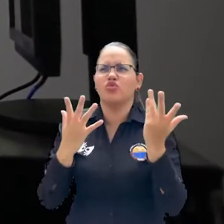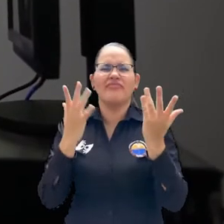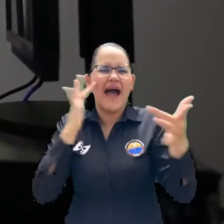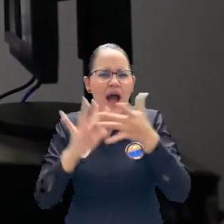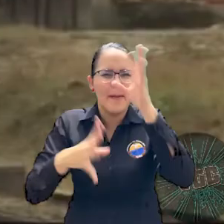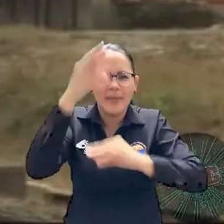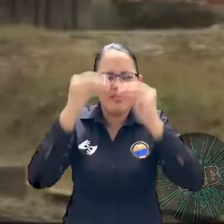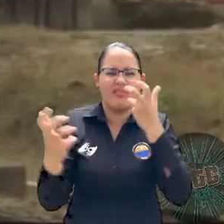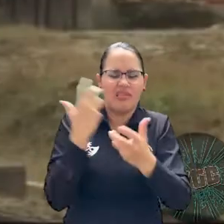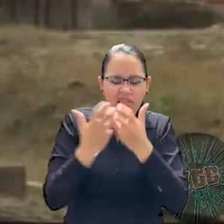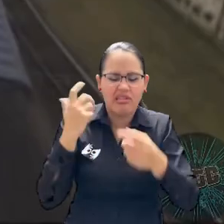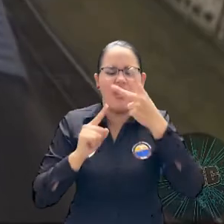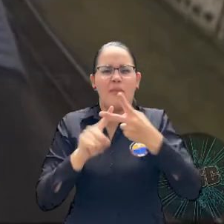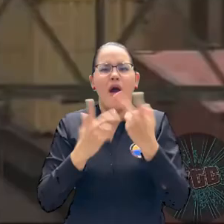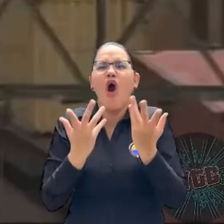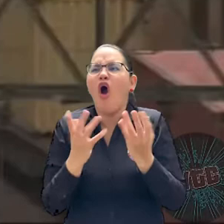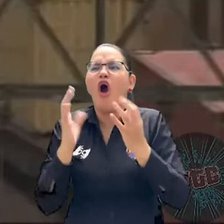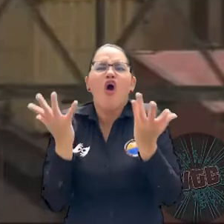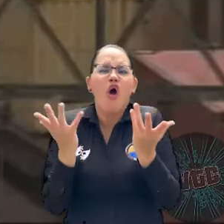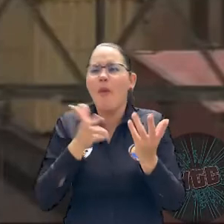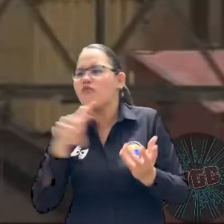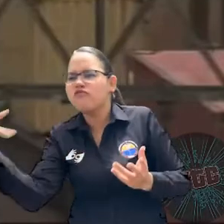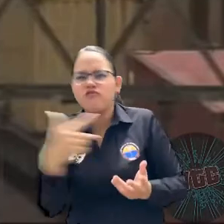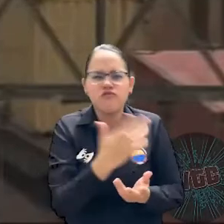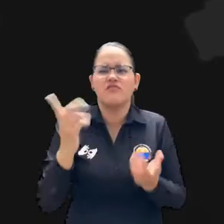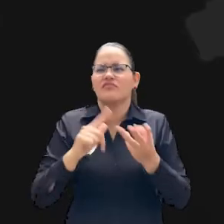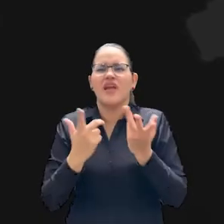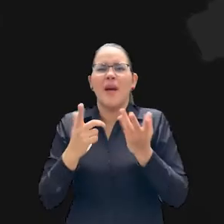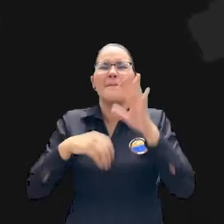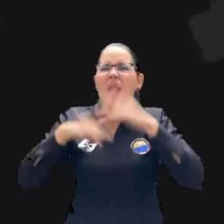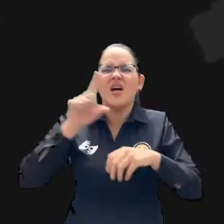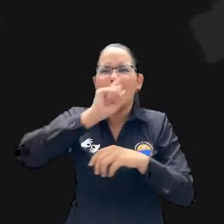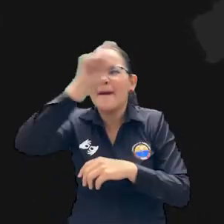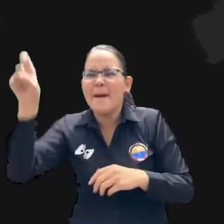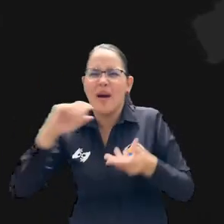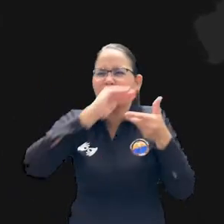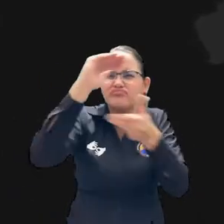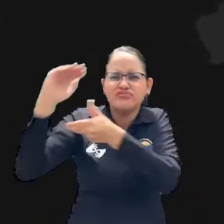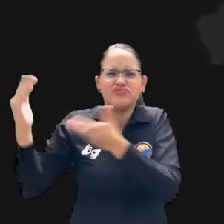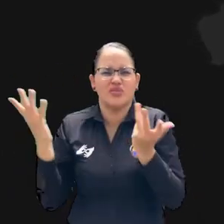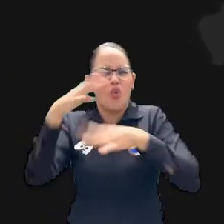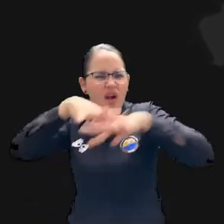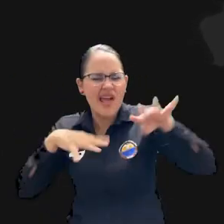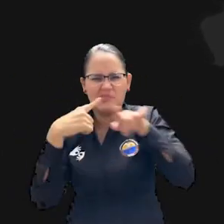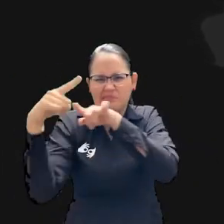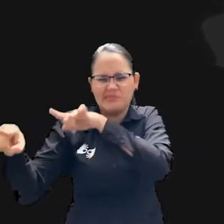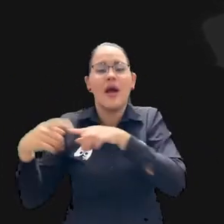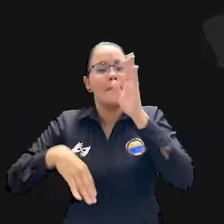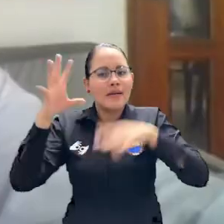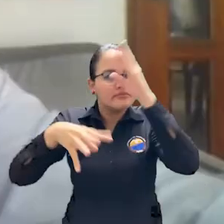sistemas, modelos de transporte, gerencia de operaciones y logística, diseño de redes de suministros, entre otros conceptos